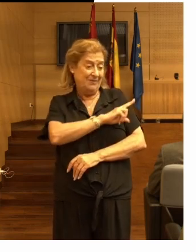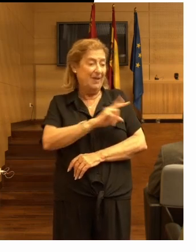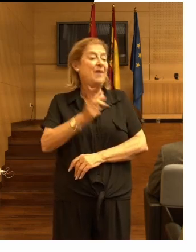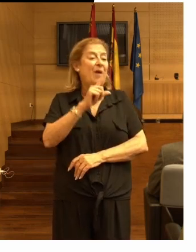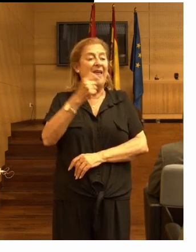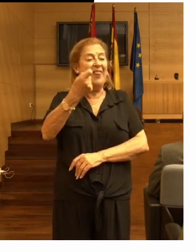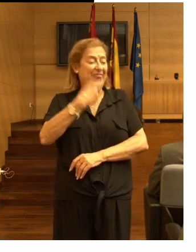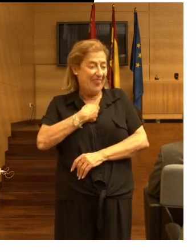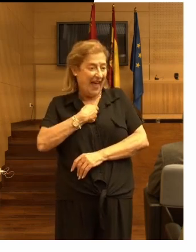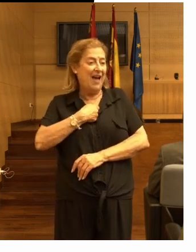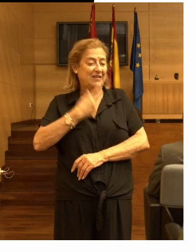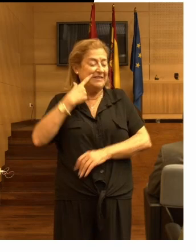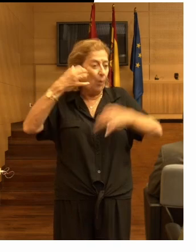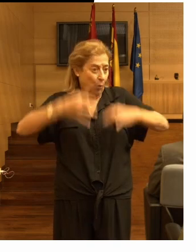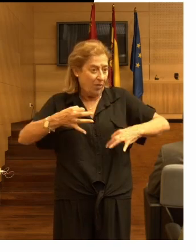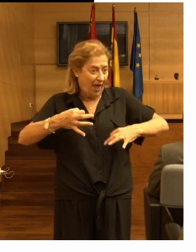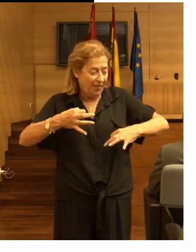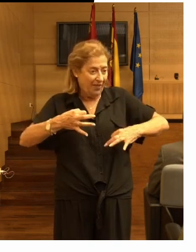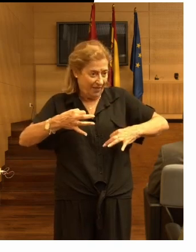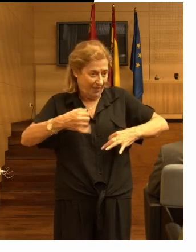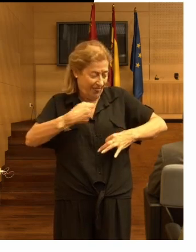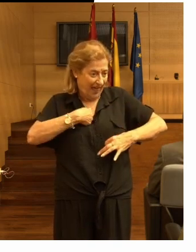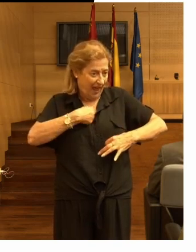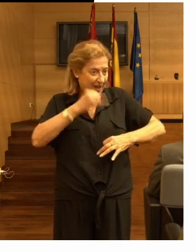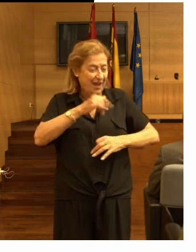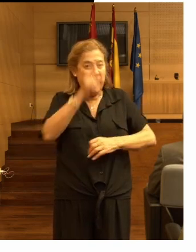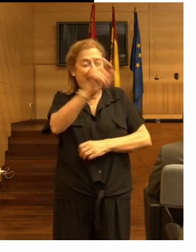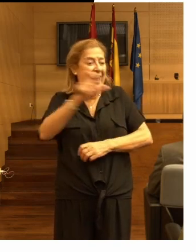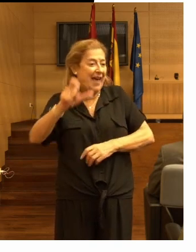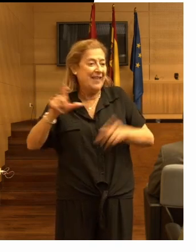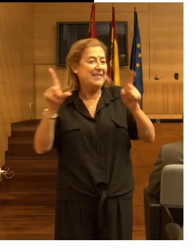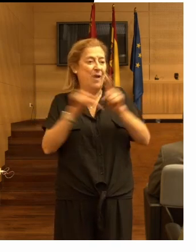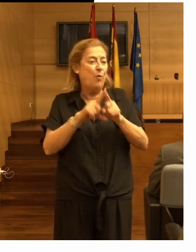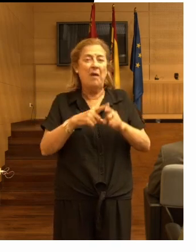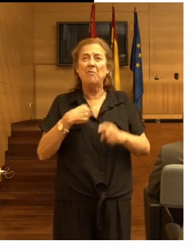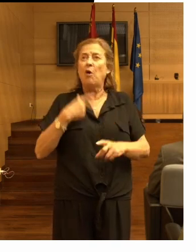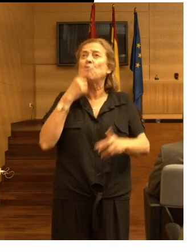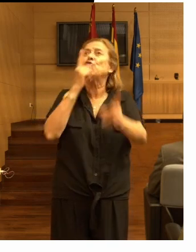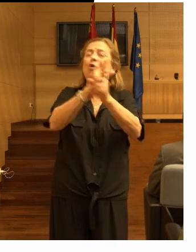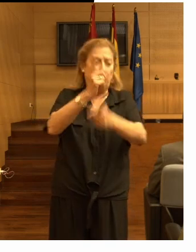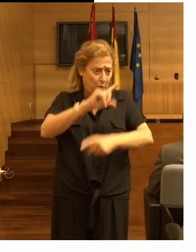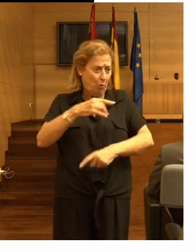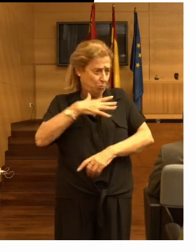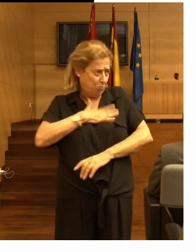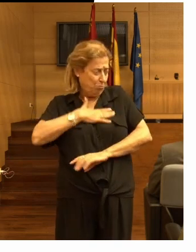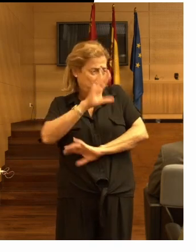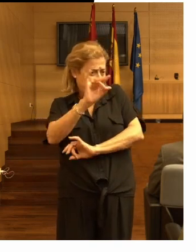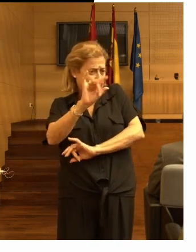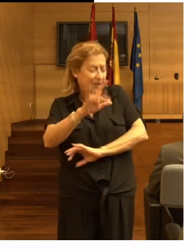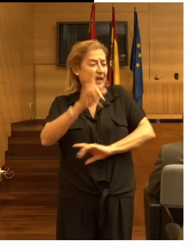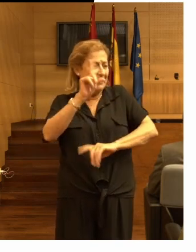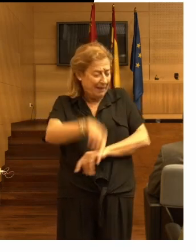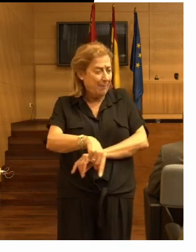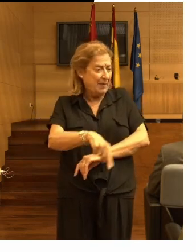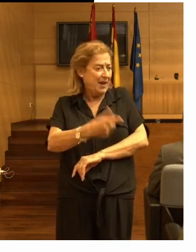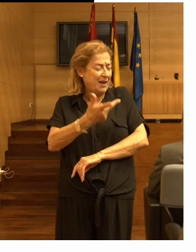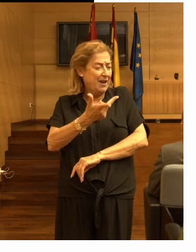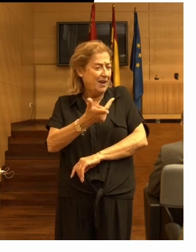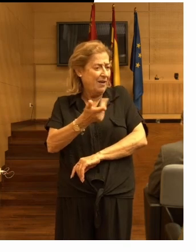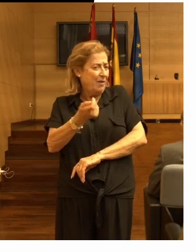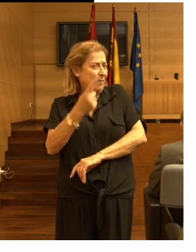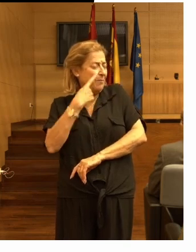transmitían seguridad y que la gente no se iba a oponer a ello sino que también nos